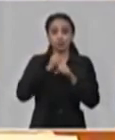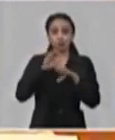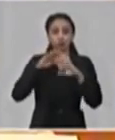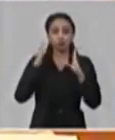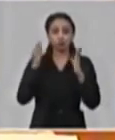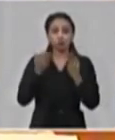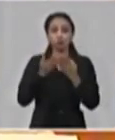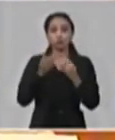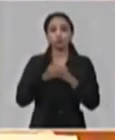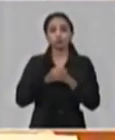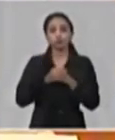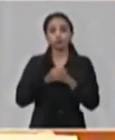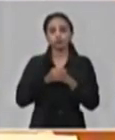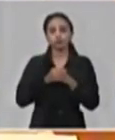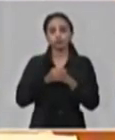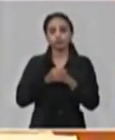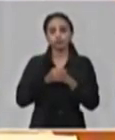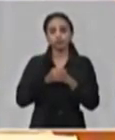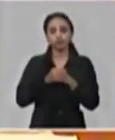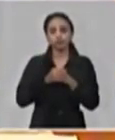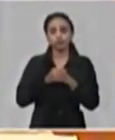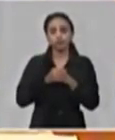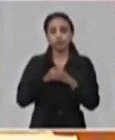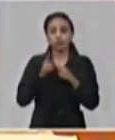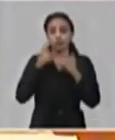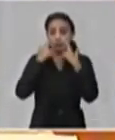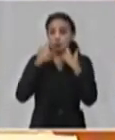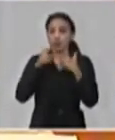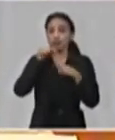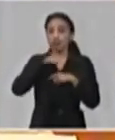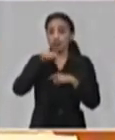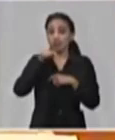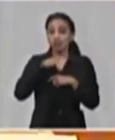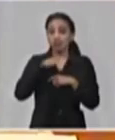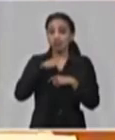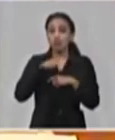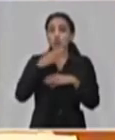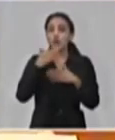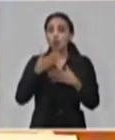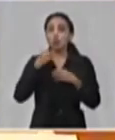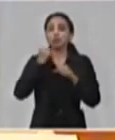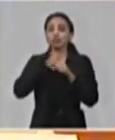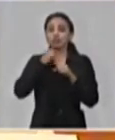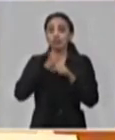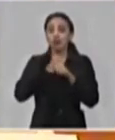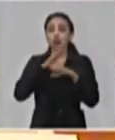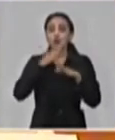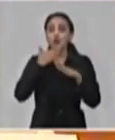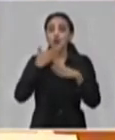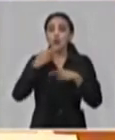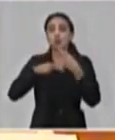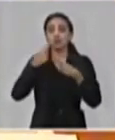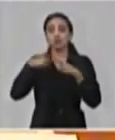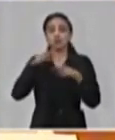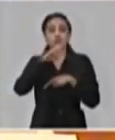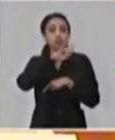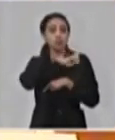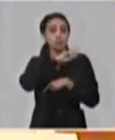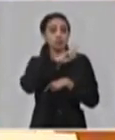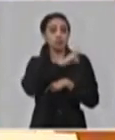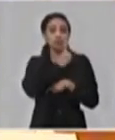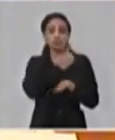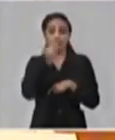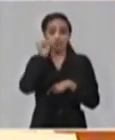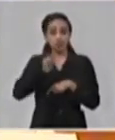en los centros de trabajo. Es imprescindible la actuación responsable de cada ciudadano.